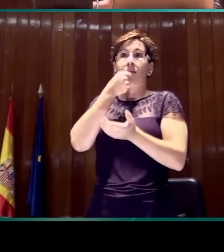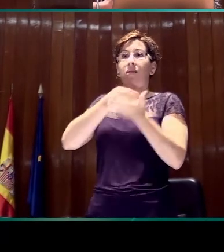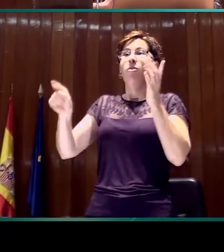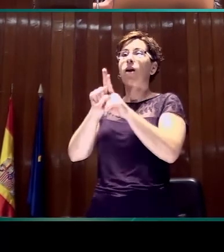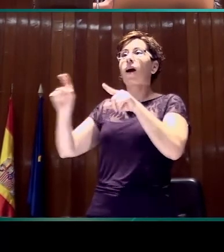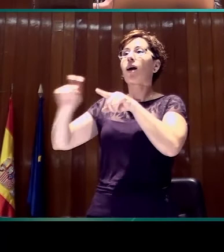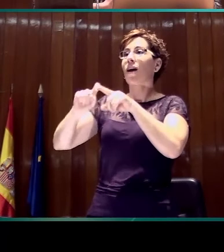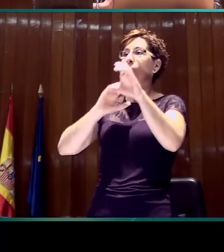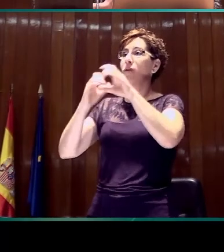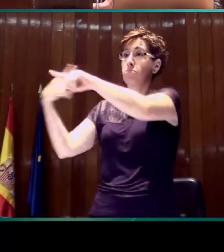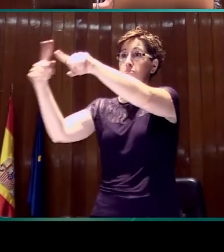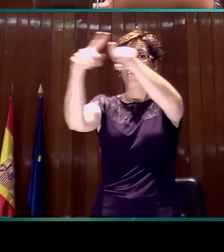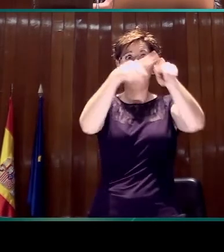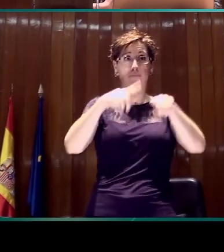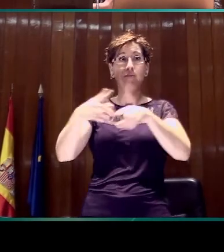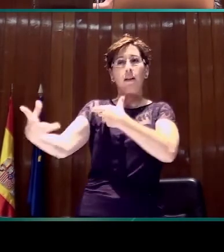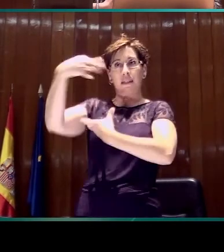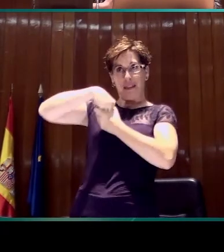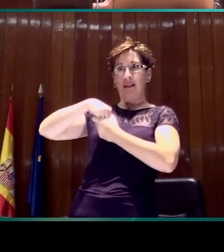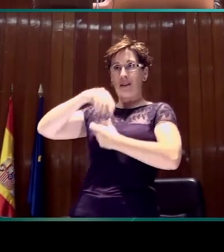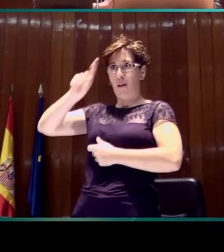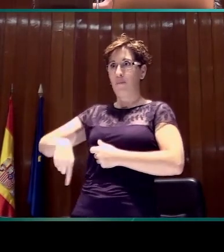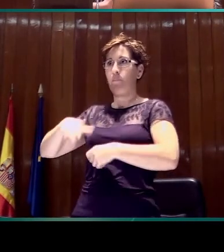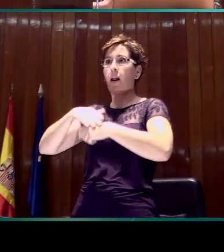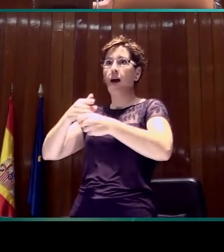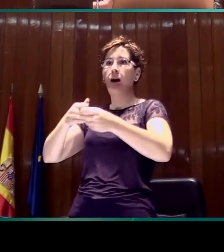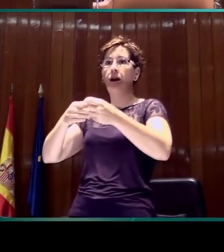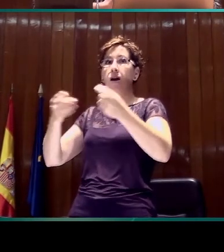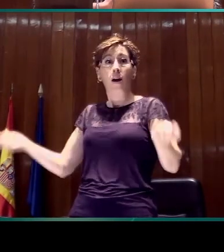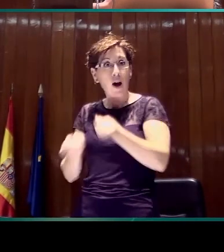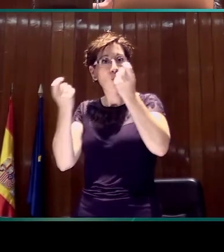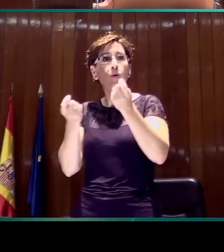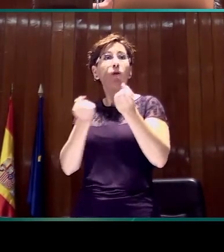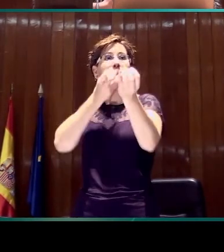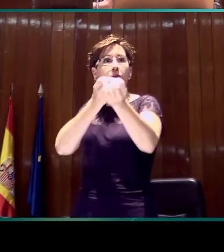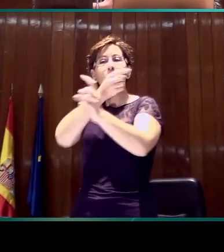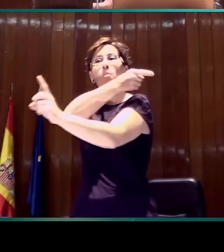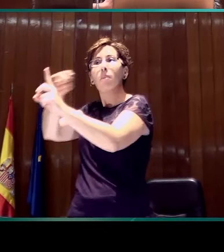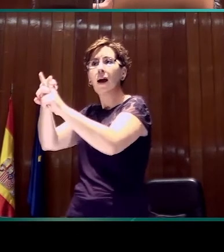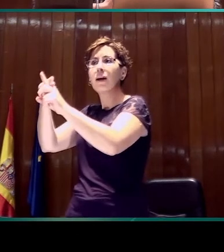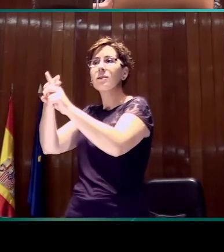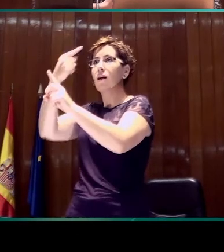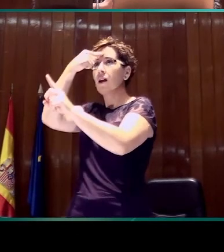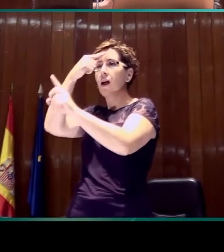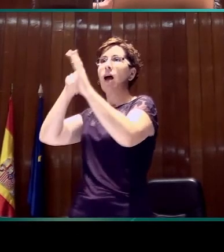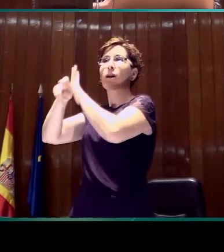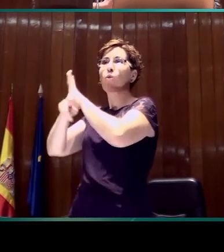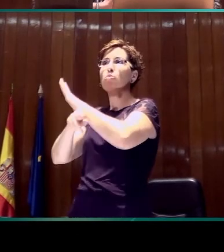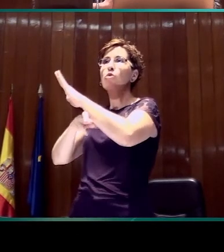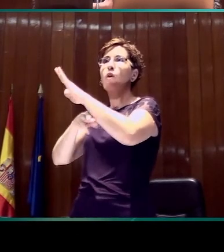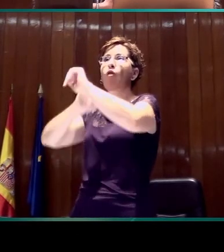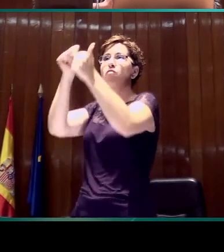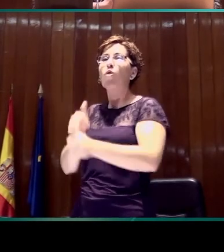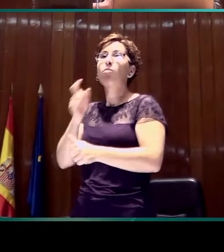se está informando, para que se informe también de cuáles son los recursos y los servicios que están disponibles de acuerdo a su principal vía de comunicación.